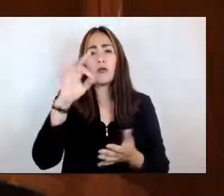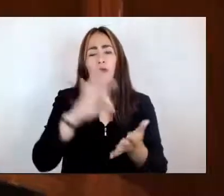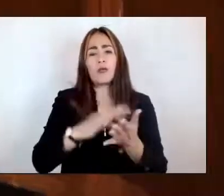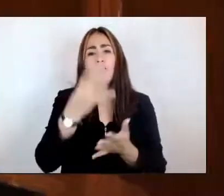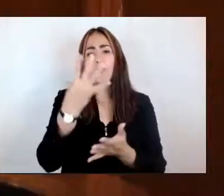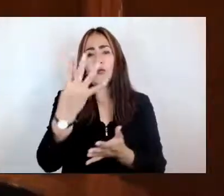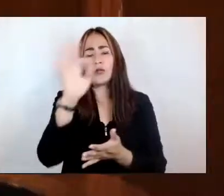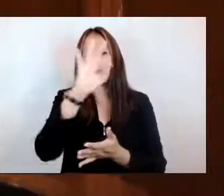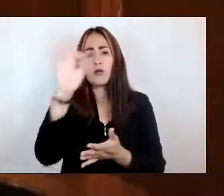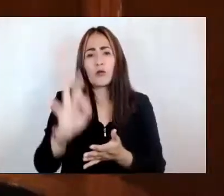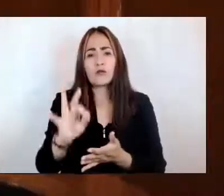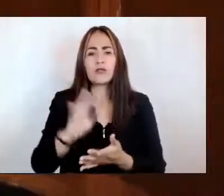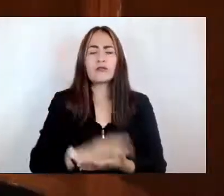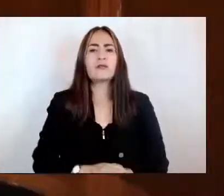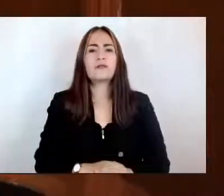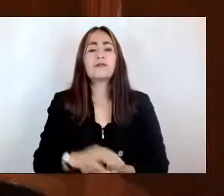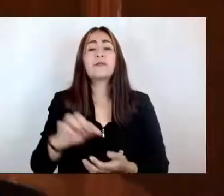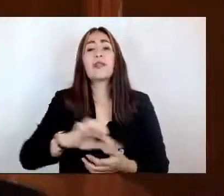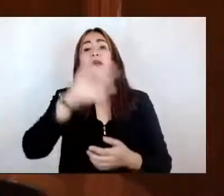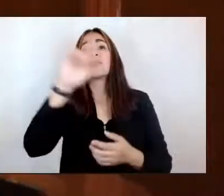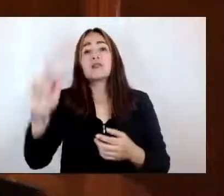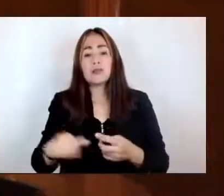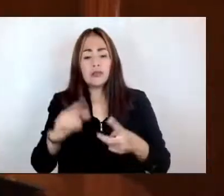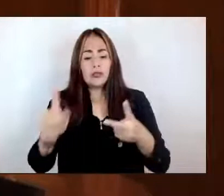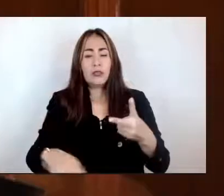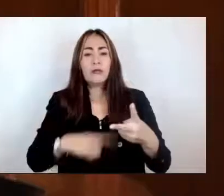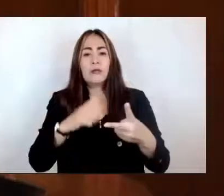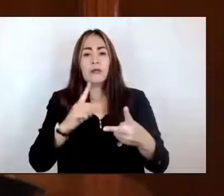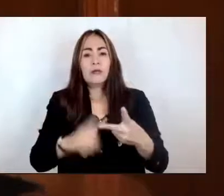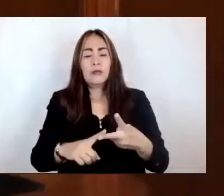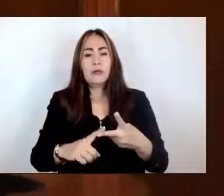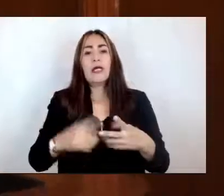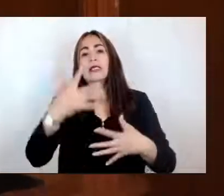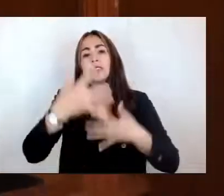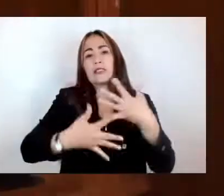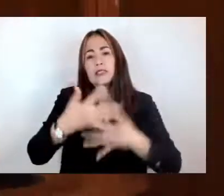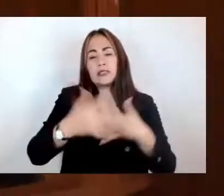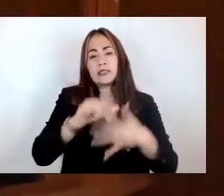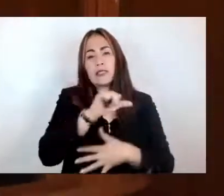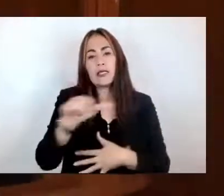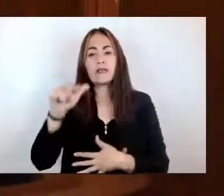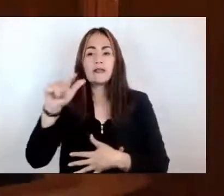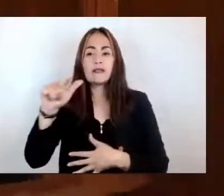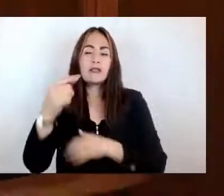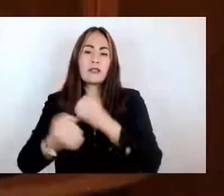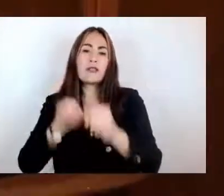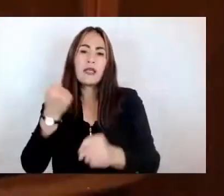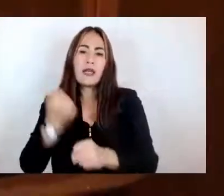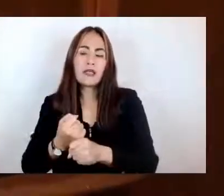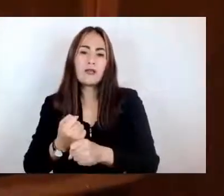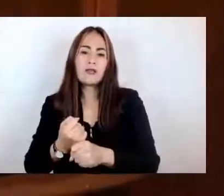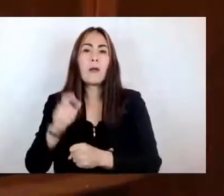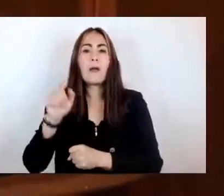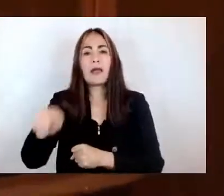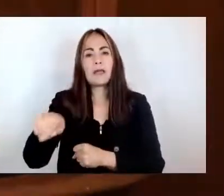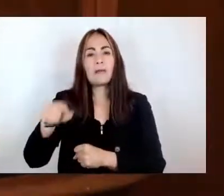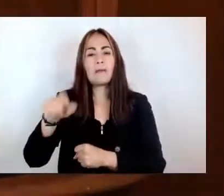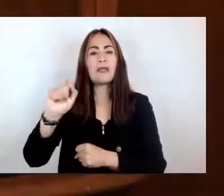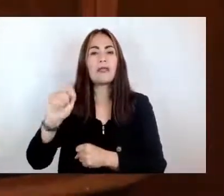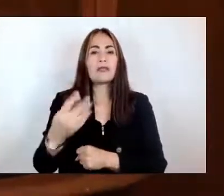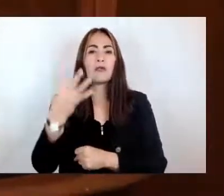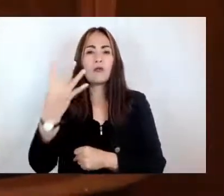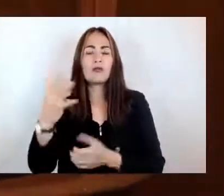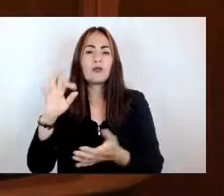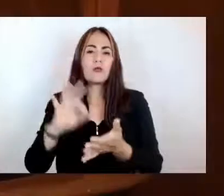ciento, seguidos por los de 15 a 17 años, que es el 24.8 por ciento.